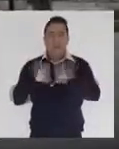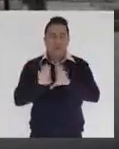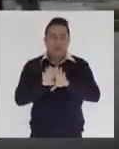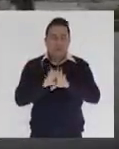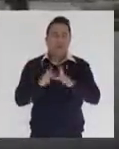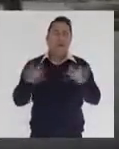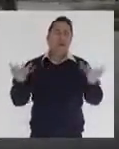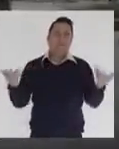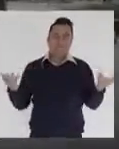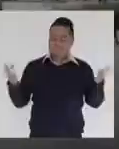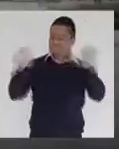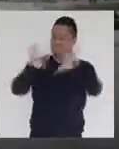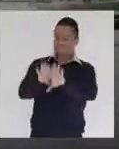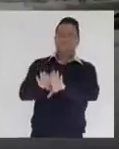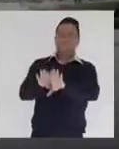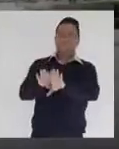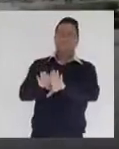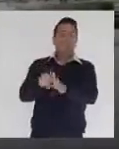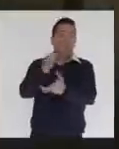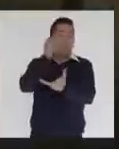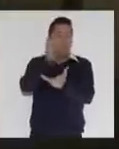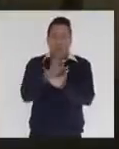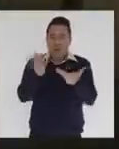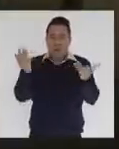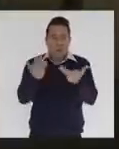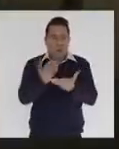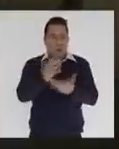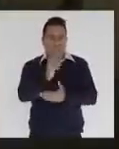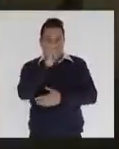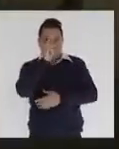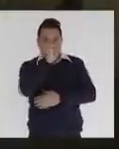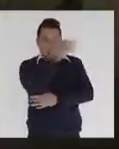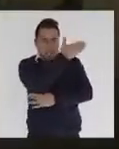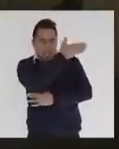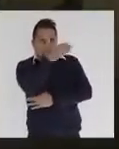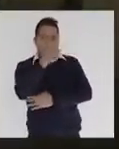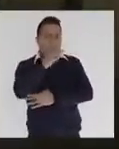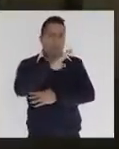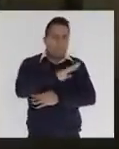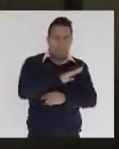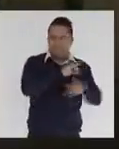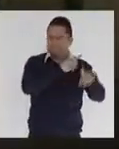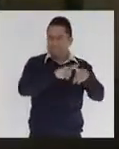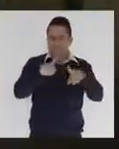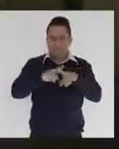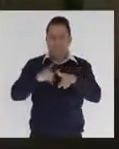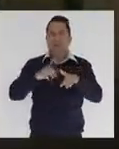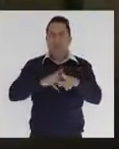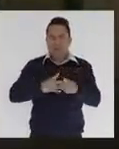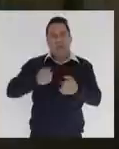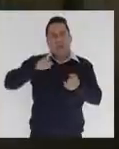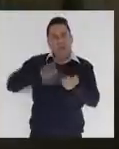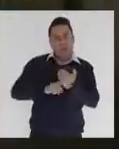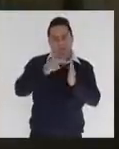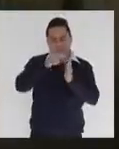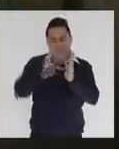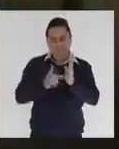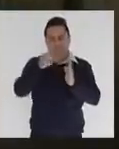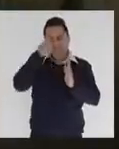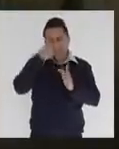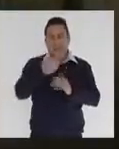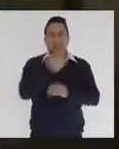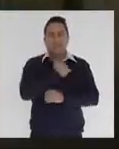a puerta cerrada y únicamente se llevará el acto protocolario con las medidas de sanidad